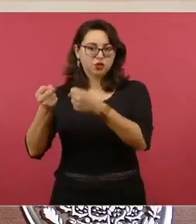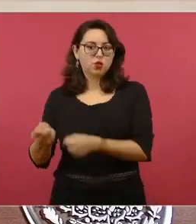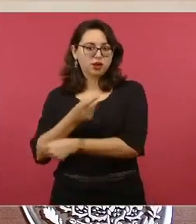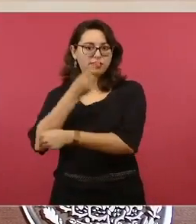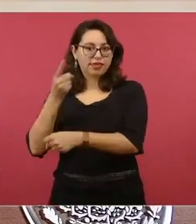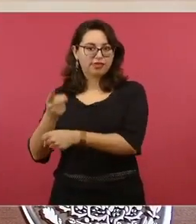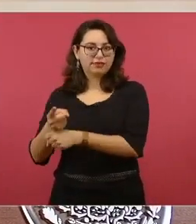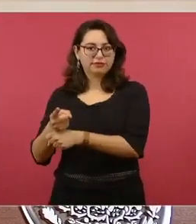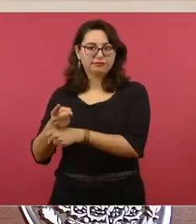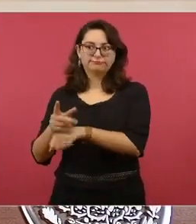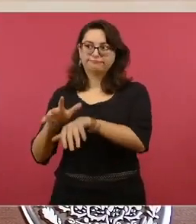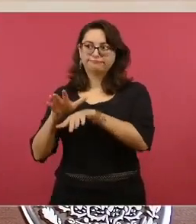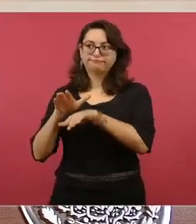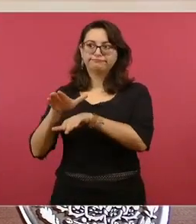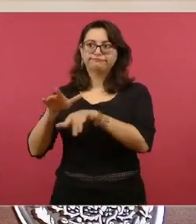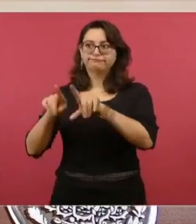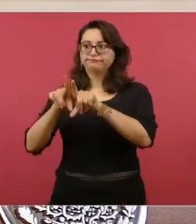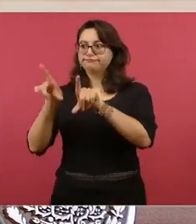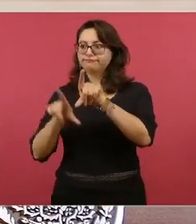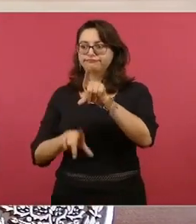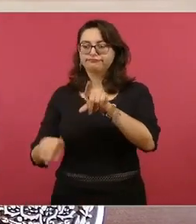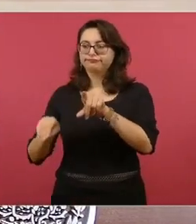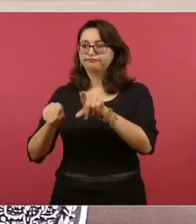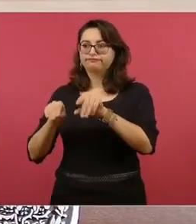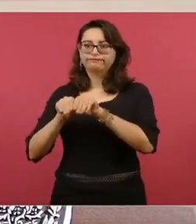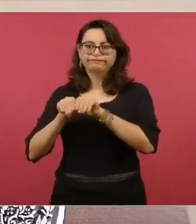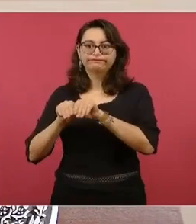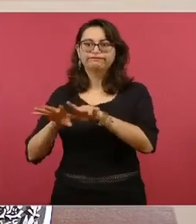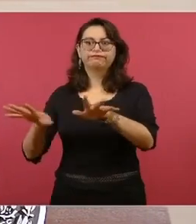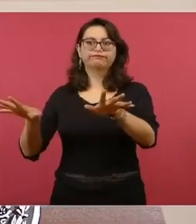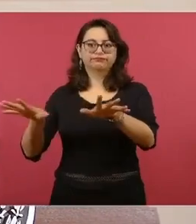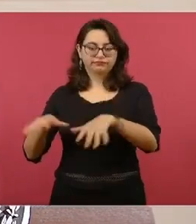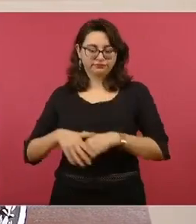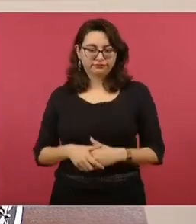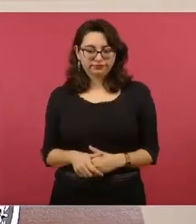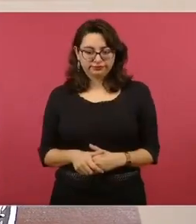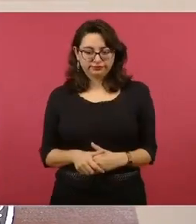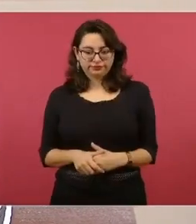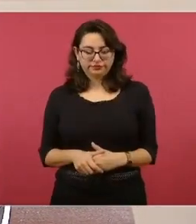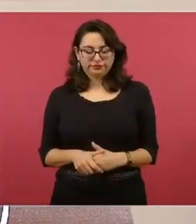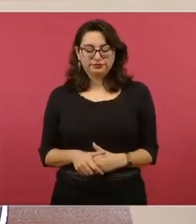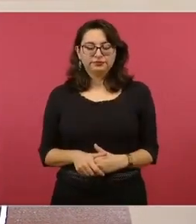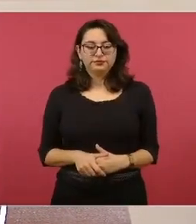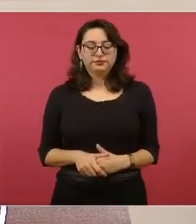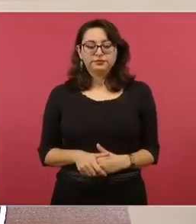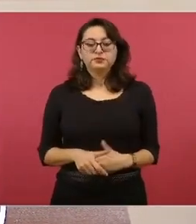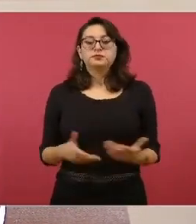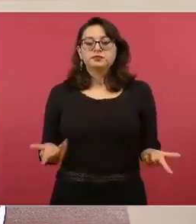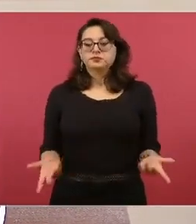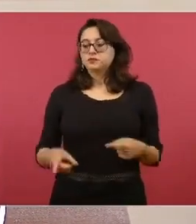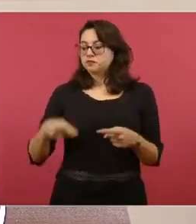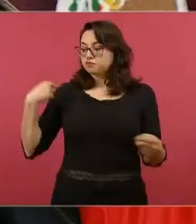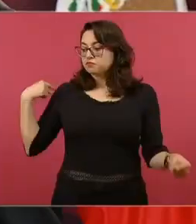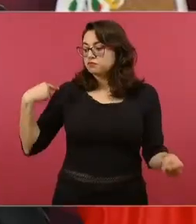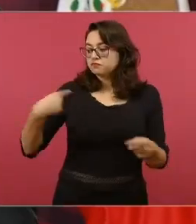y por eso vamos a dar a conocer resultados.